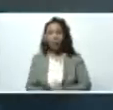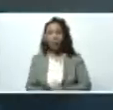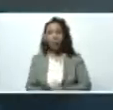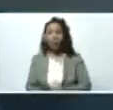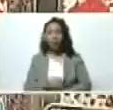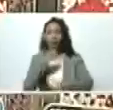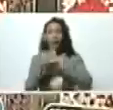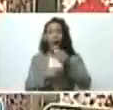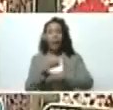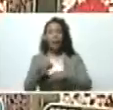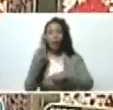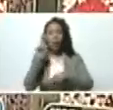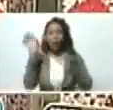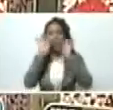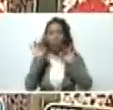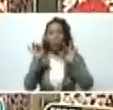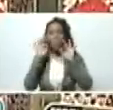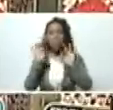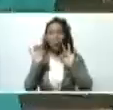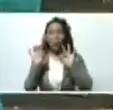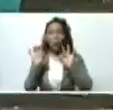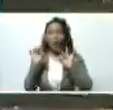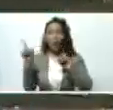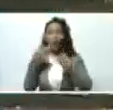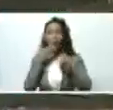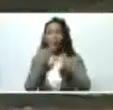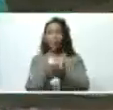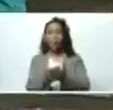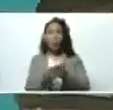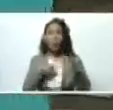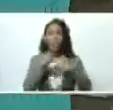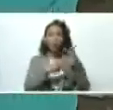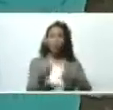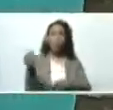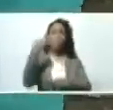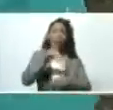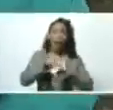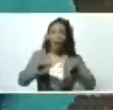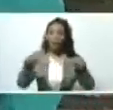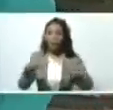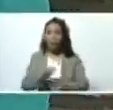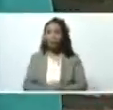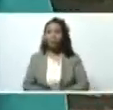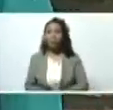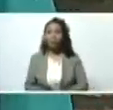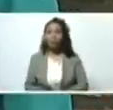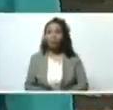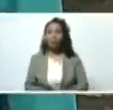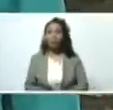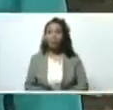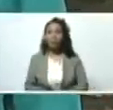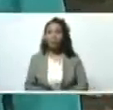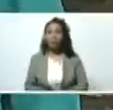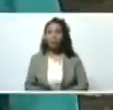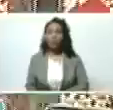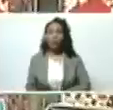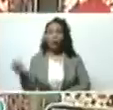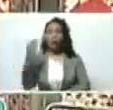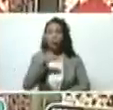un rendimiento específico depende o sea que permiten producir más a la tierra exacto sigue y además